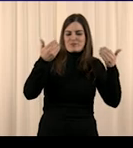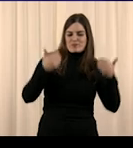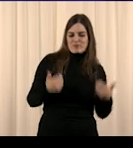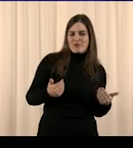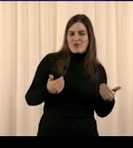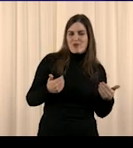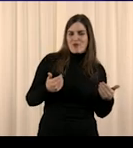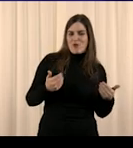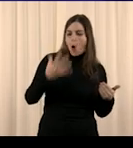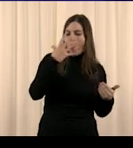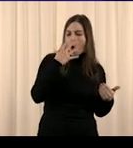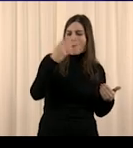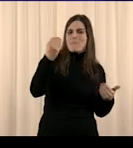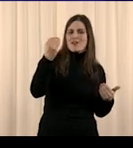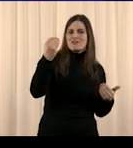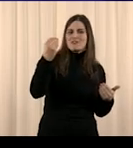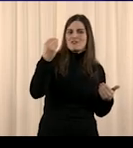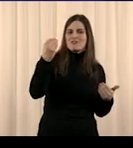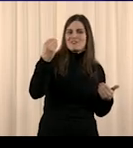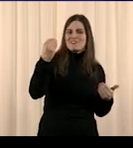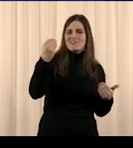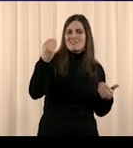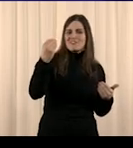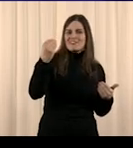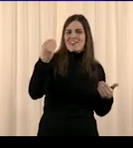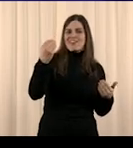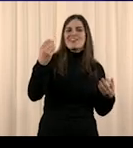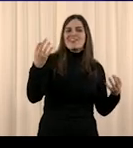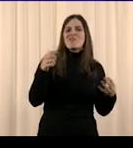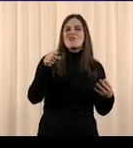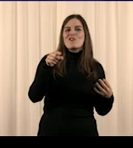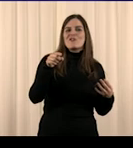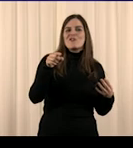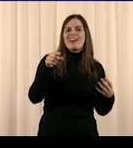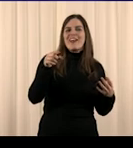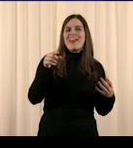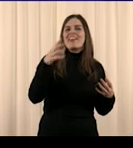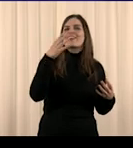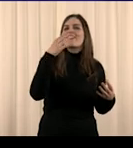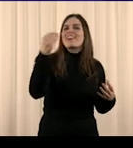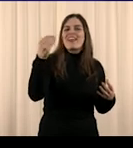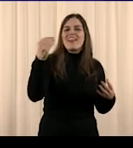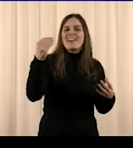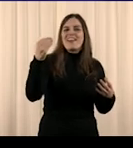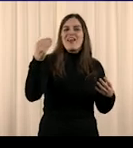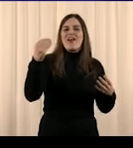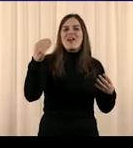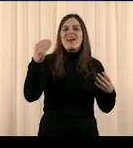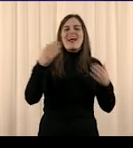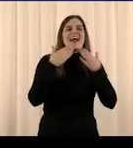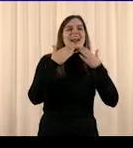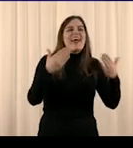Habla de celebrar la vida. No tratando